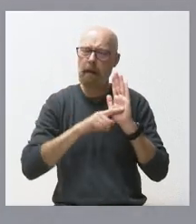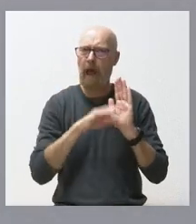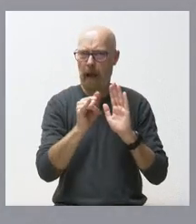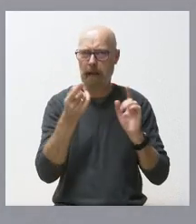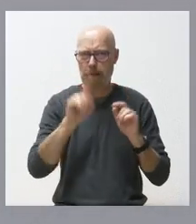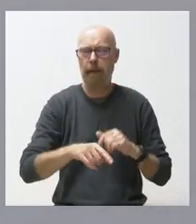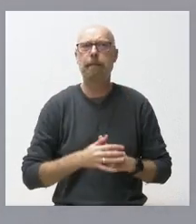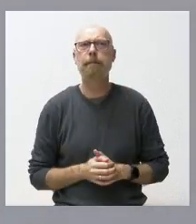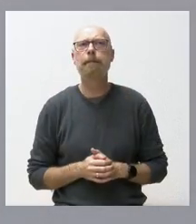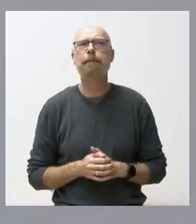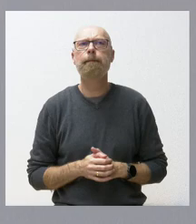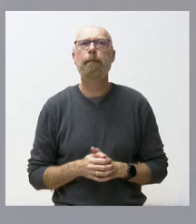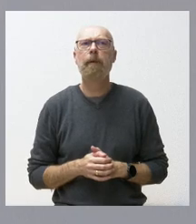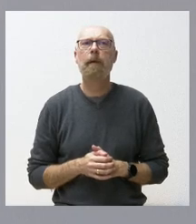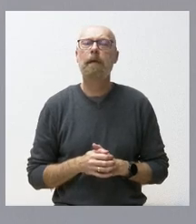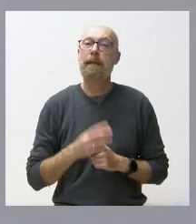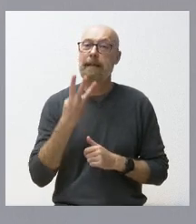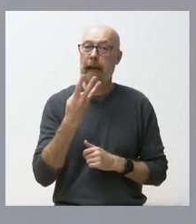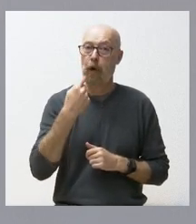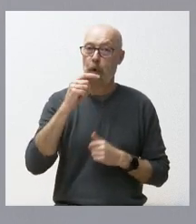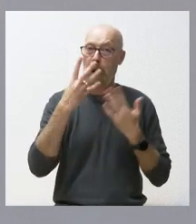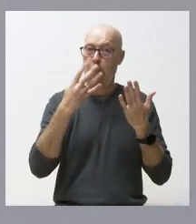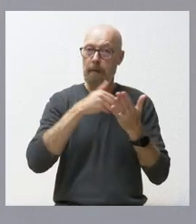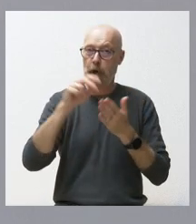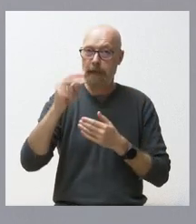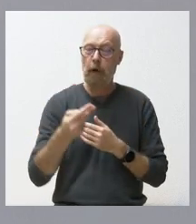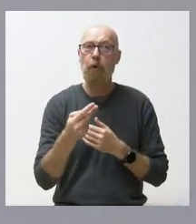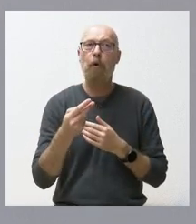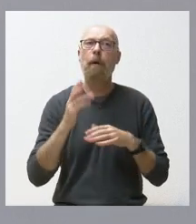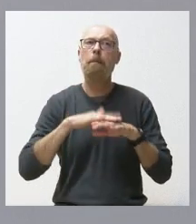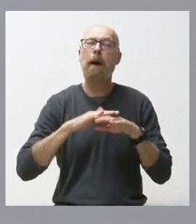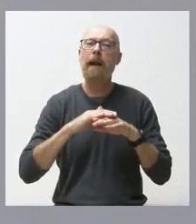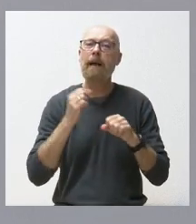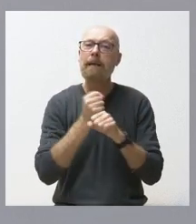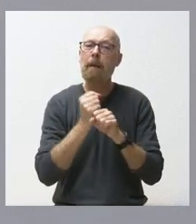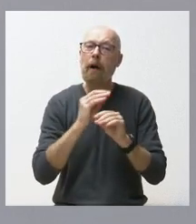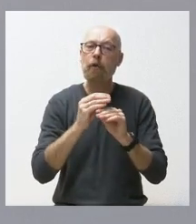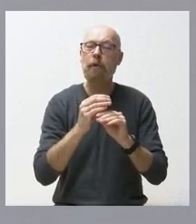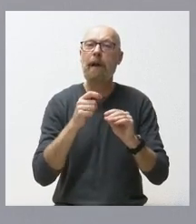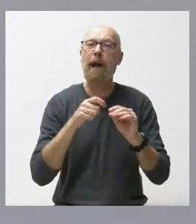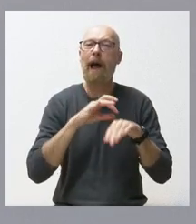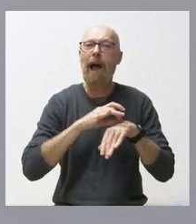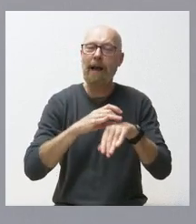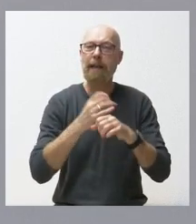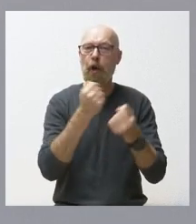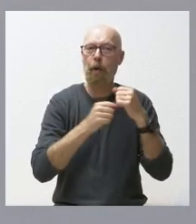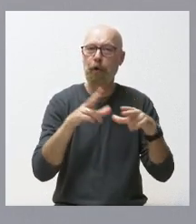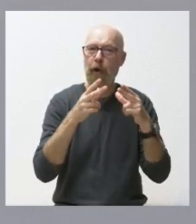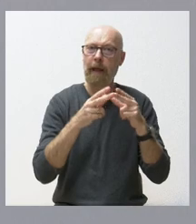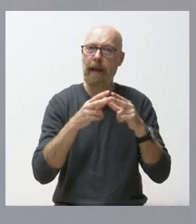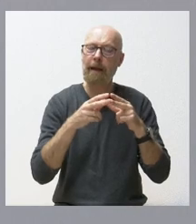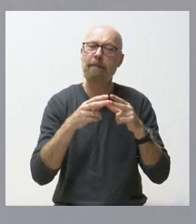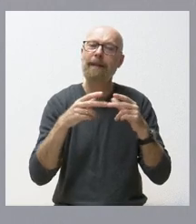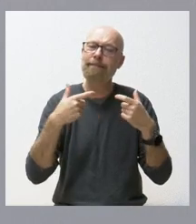tan relevantes. 3,9 millones de euros para la labor de los agentes económicos y sociales de Castilla y León en el ámbito del diálogo